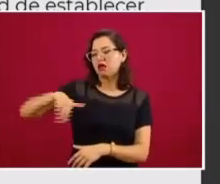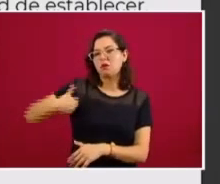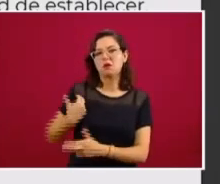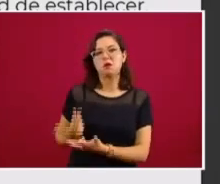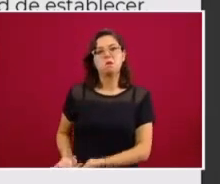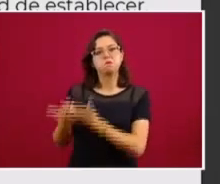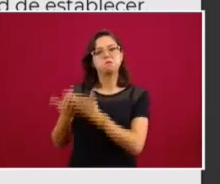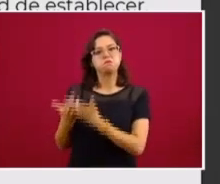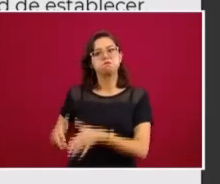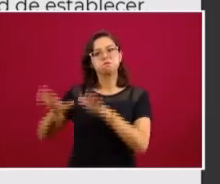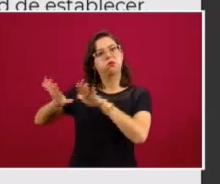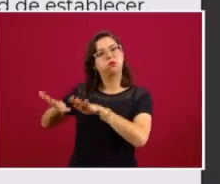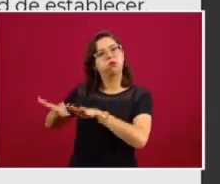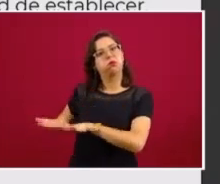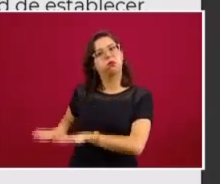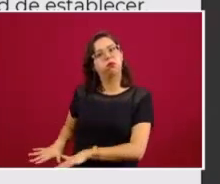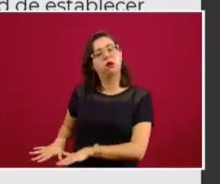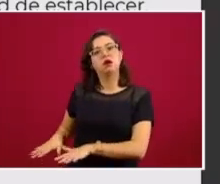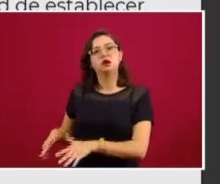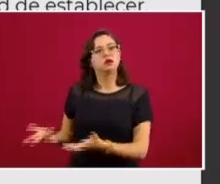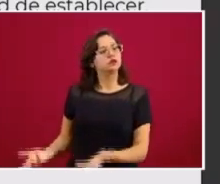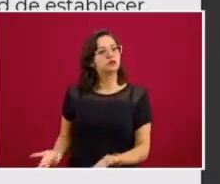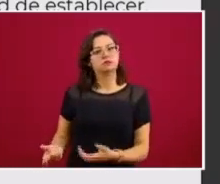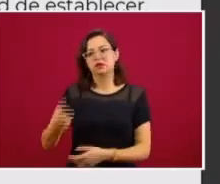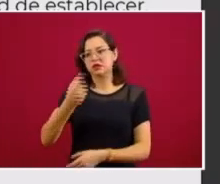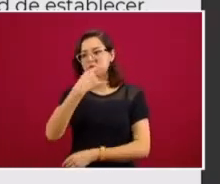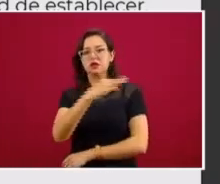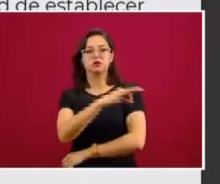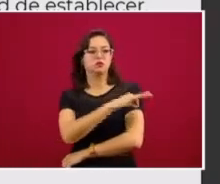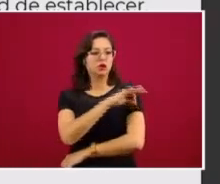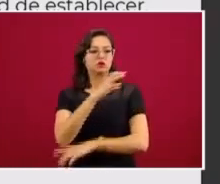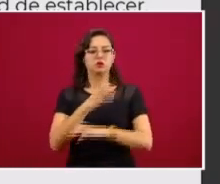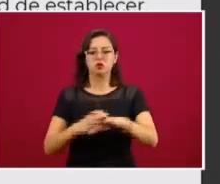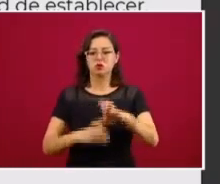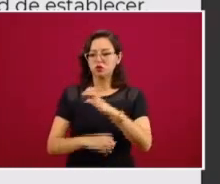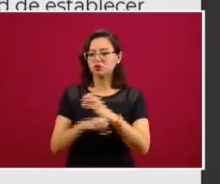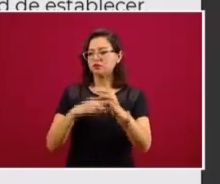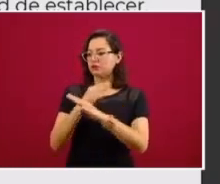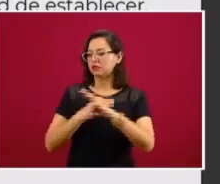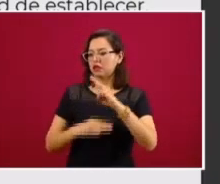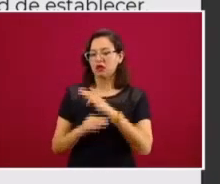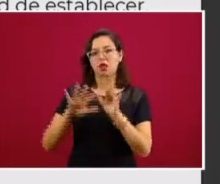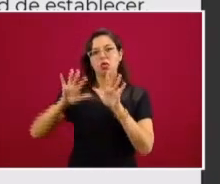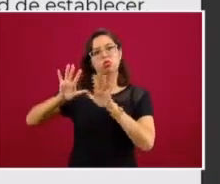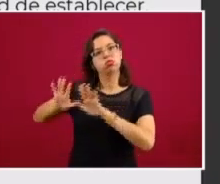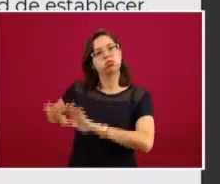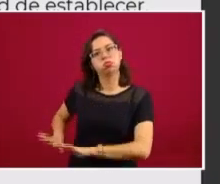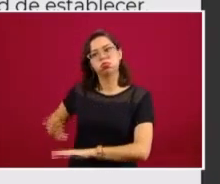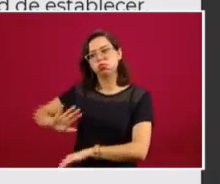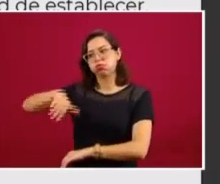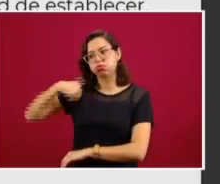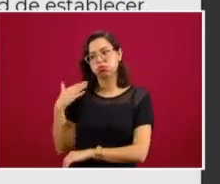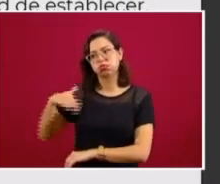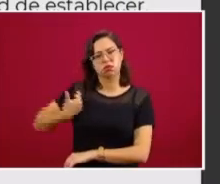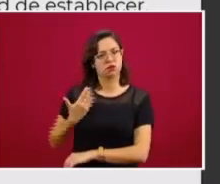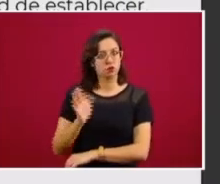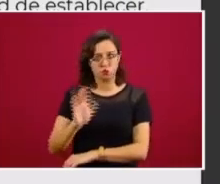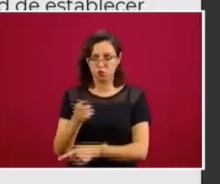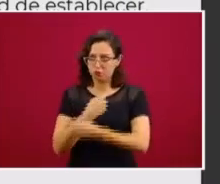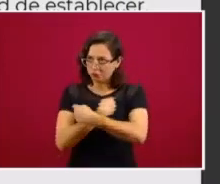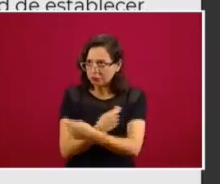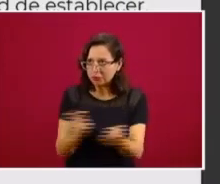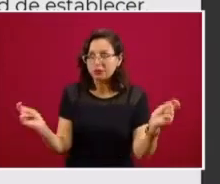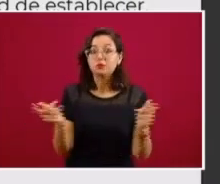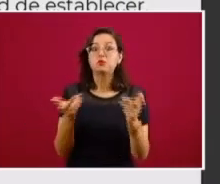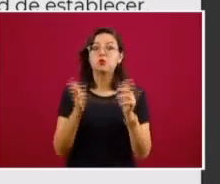obstaculice el acceso a medicamentos, vacunas, equipo de protección, etcétera, que ya lo estamos viendo, que está